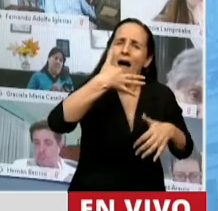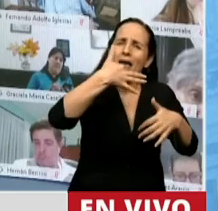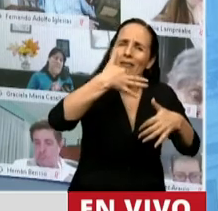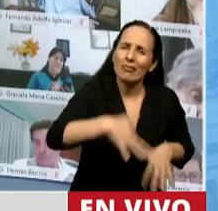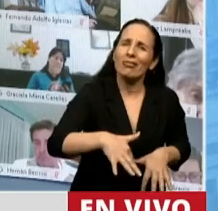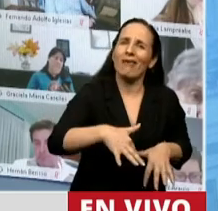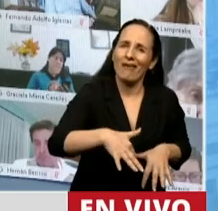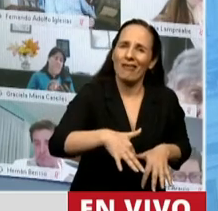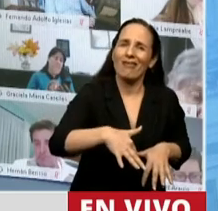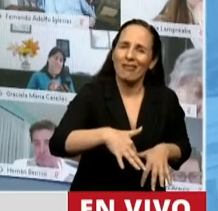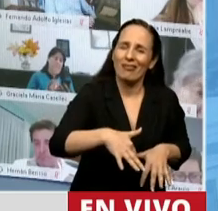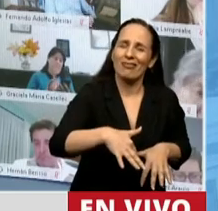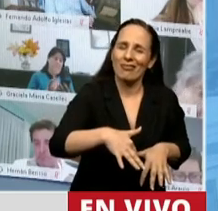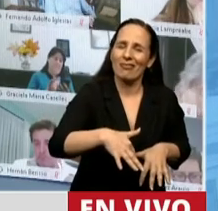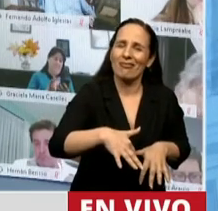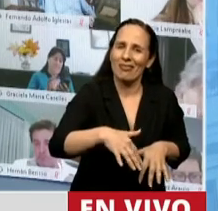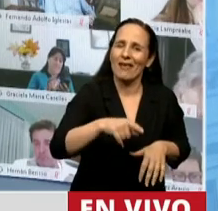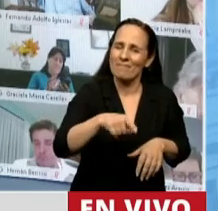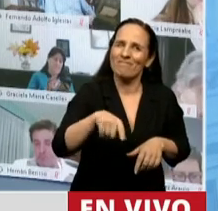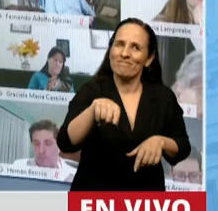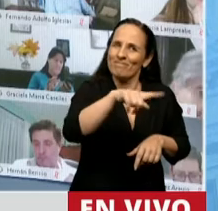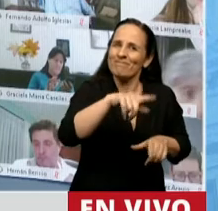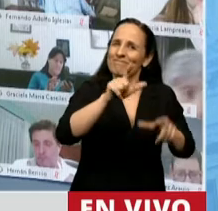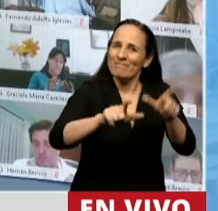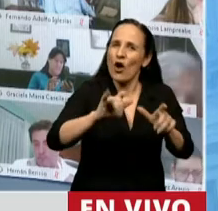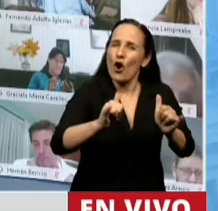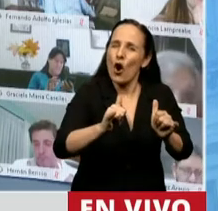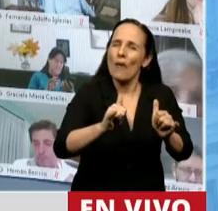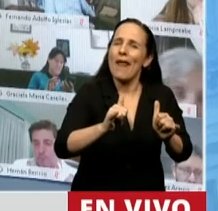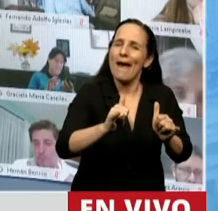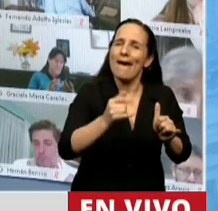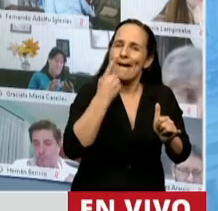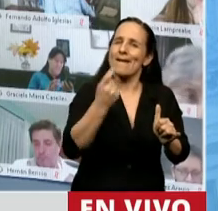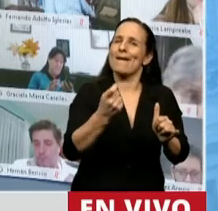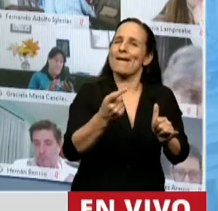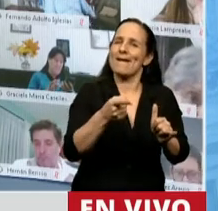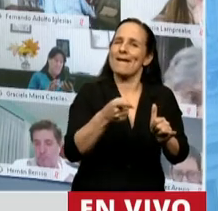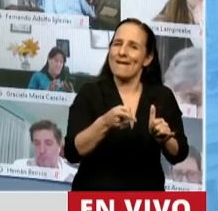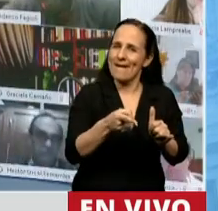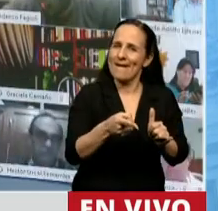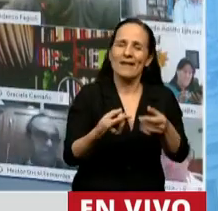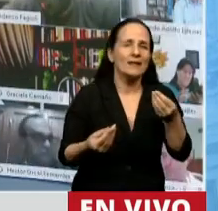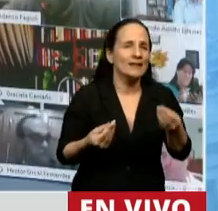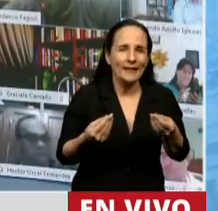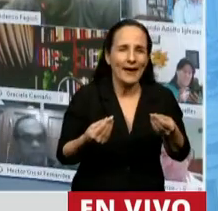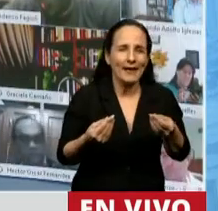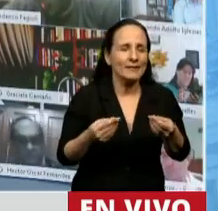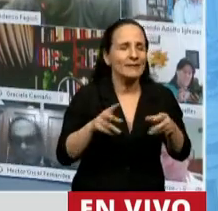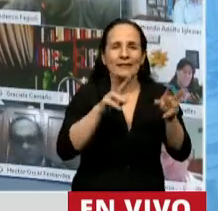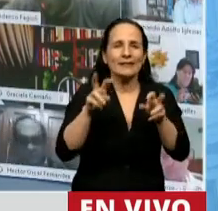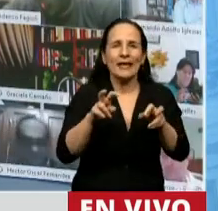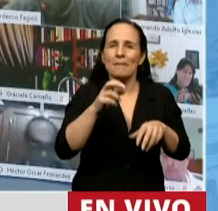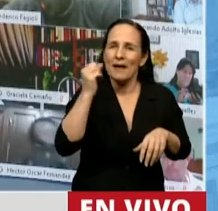entendido que estamos frente a un instrumento de política